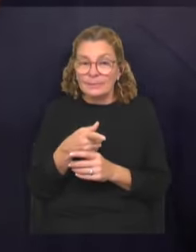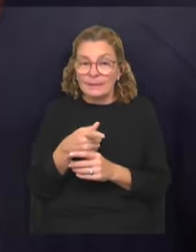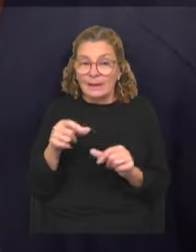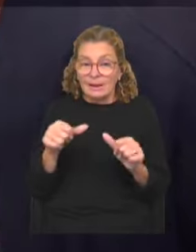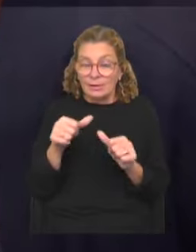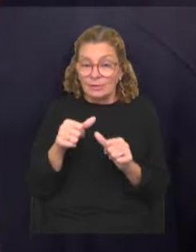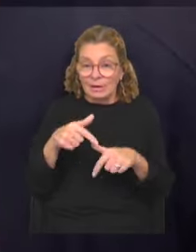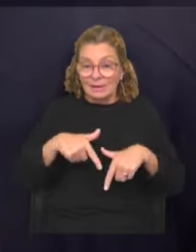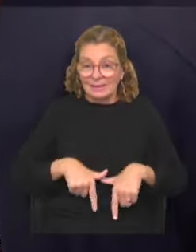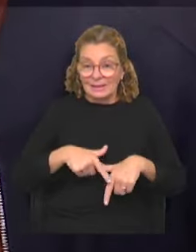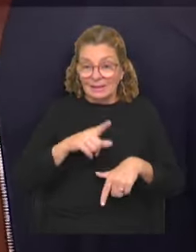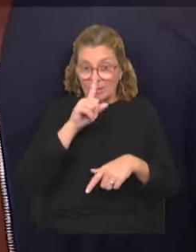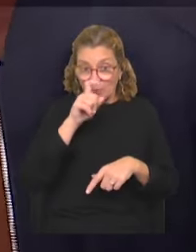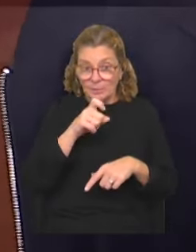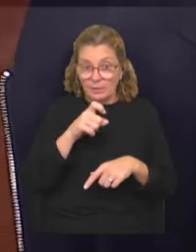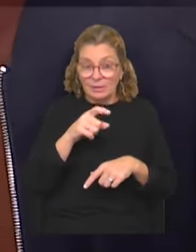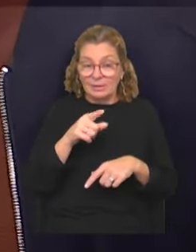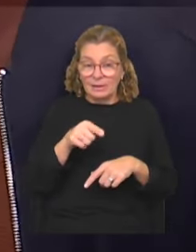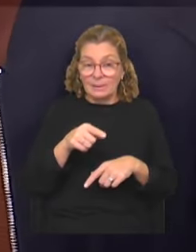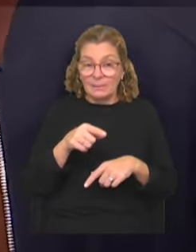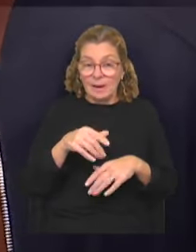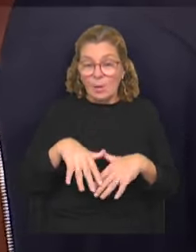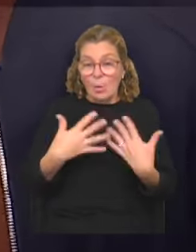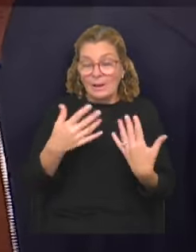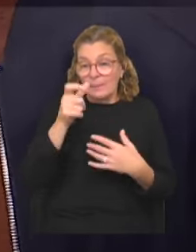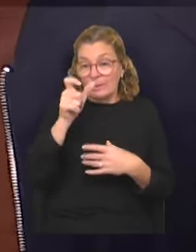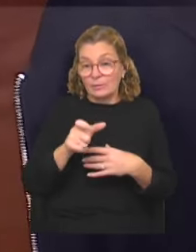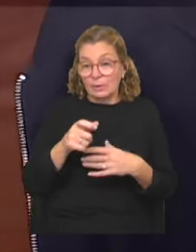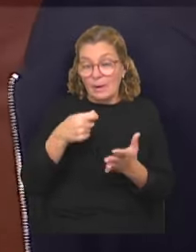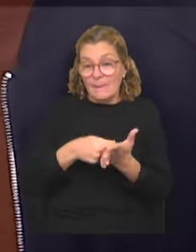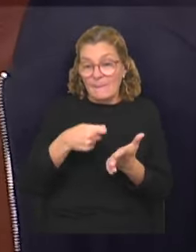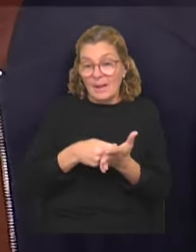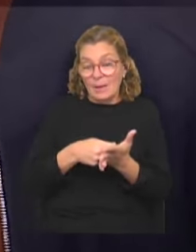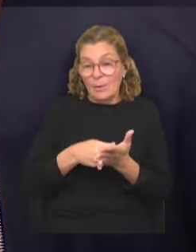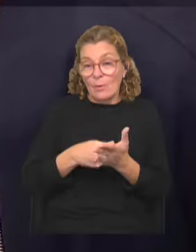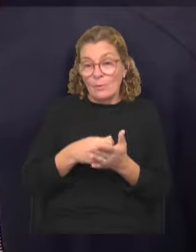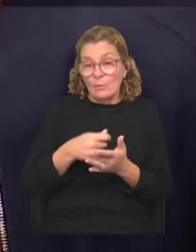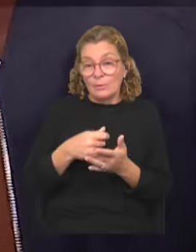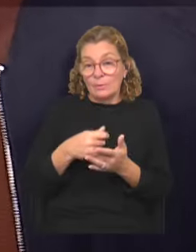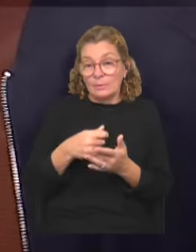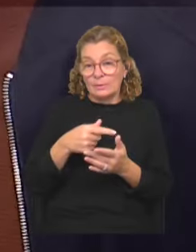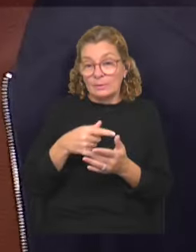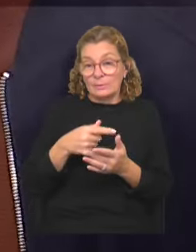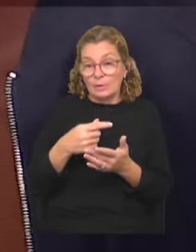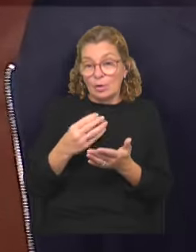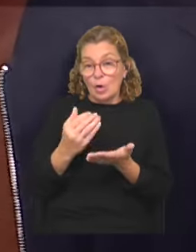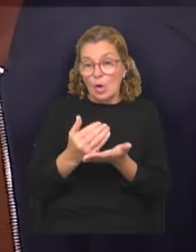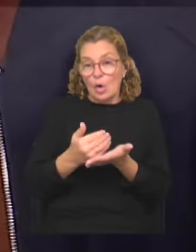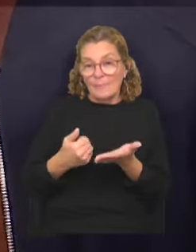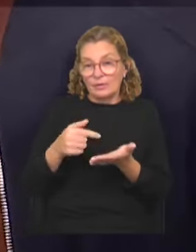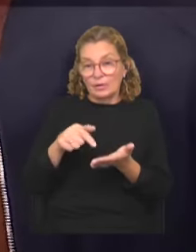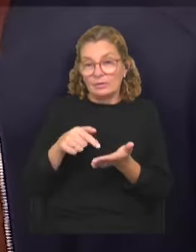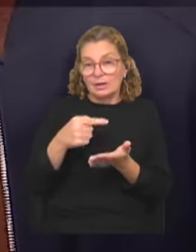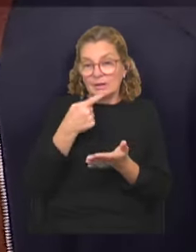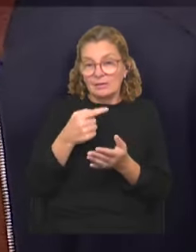a través de la Intendencia de Montevideo? Que habitualmente, para cualquier comercio, el pago por plataformas se queda con una comisión. En este